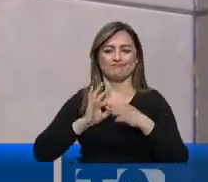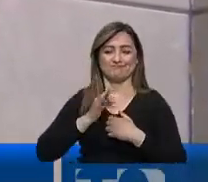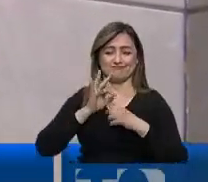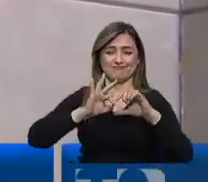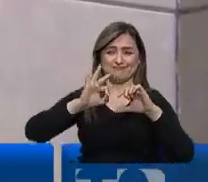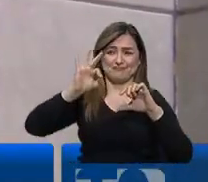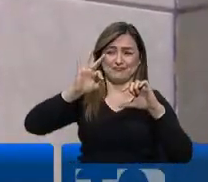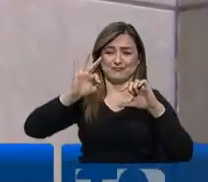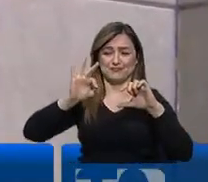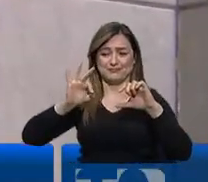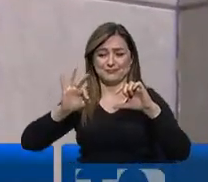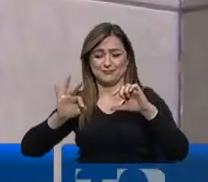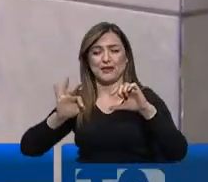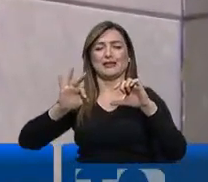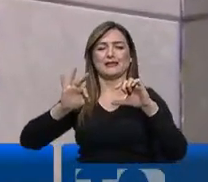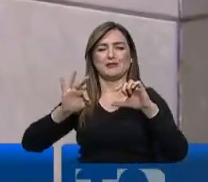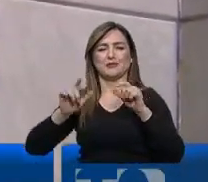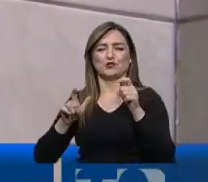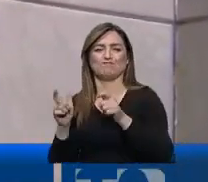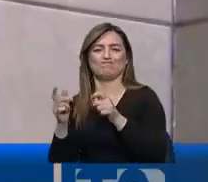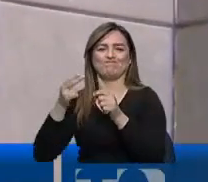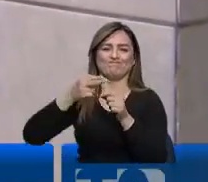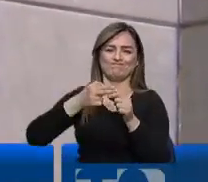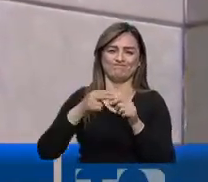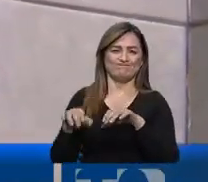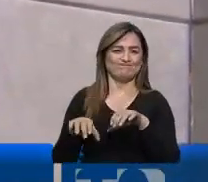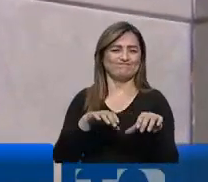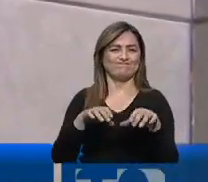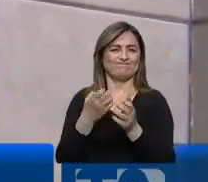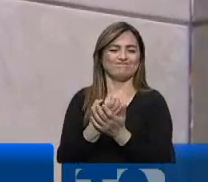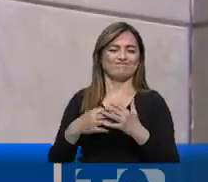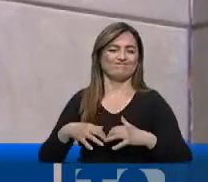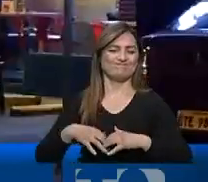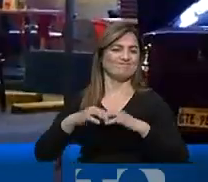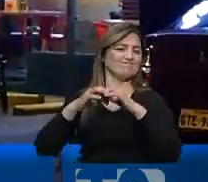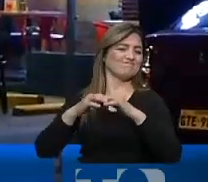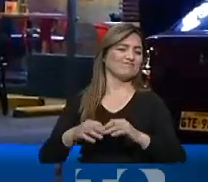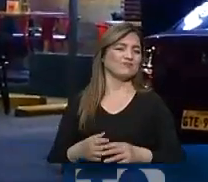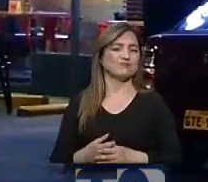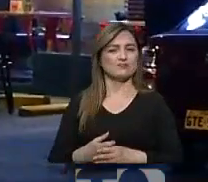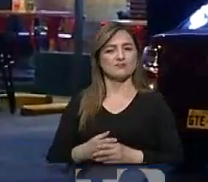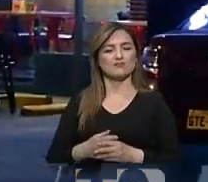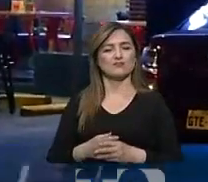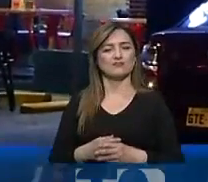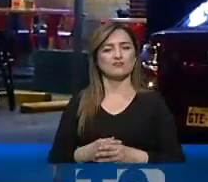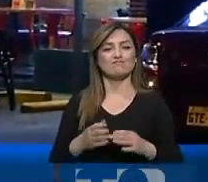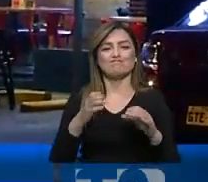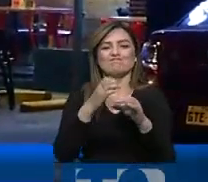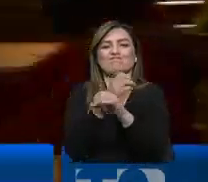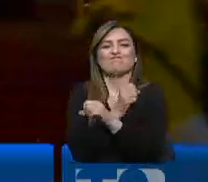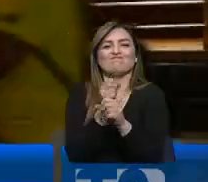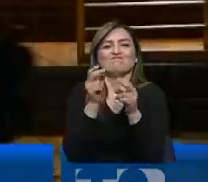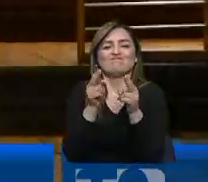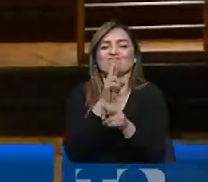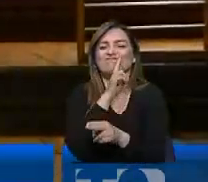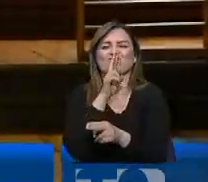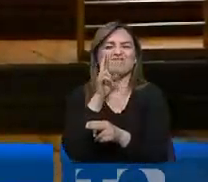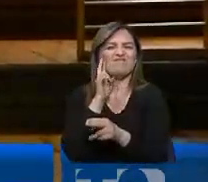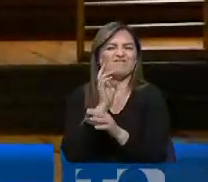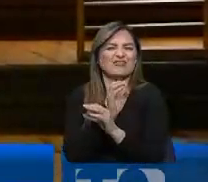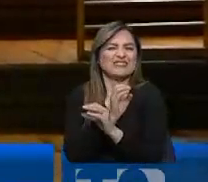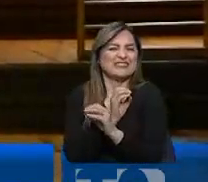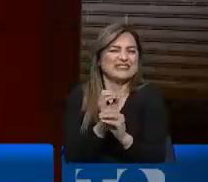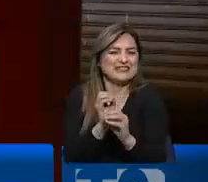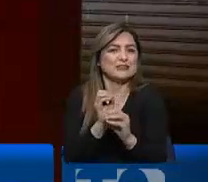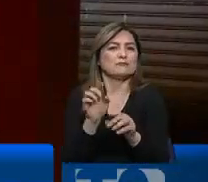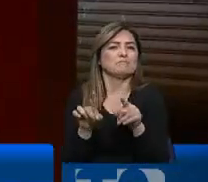la pandemia para que pueda haber otra vez la afluencia de clientes. Y lo mismo vemos en las noches. Restaurantes casi